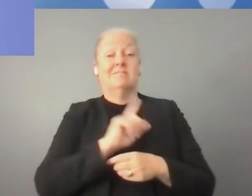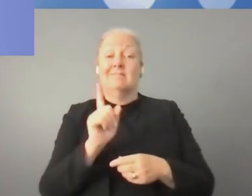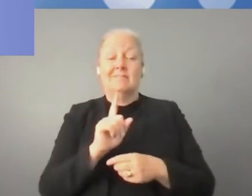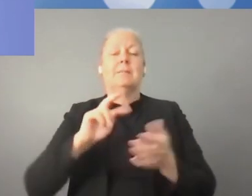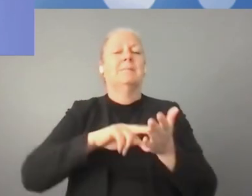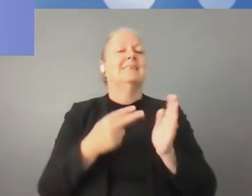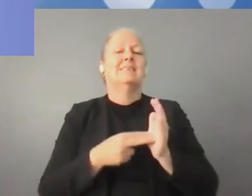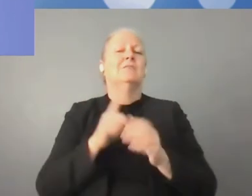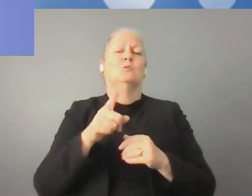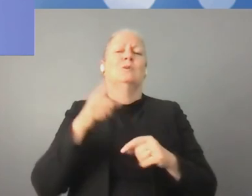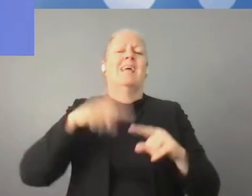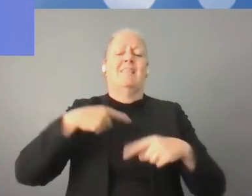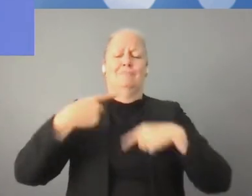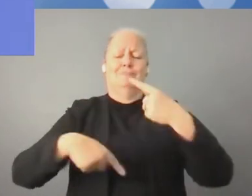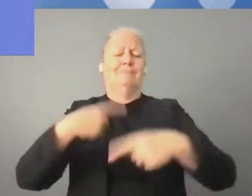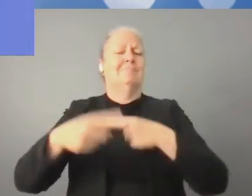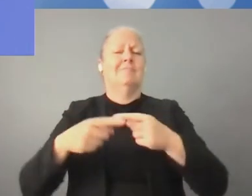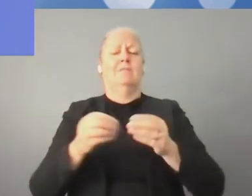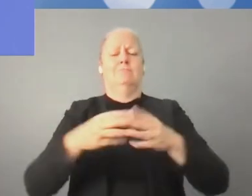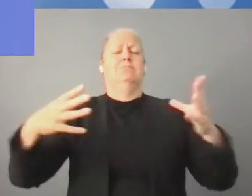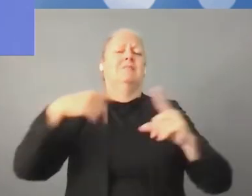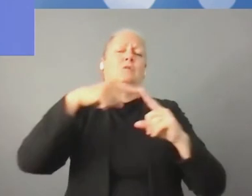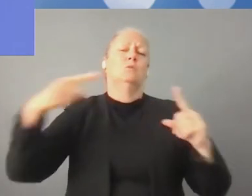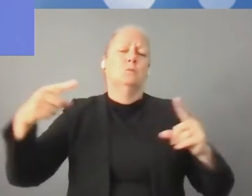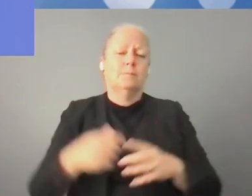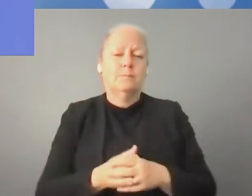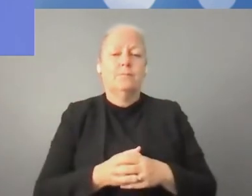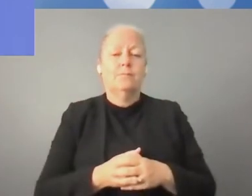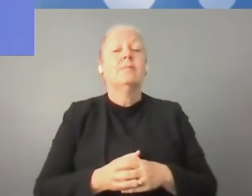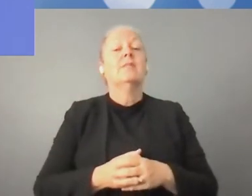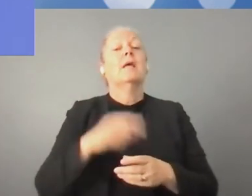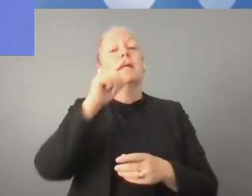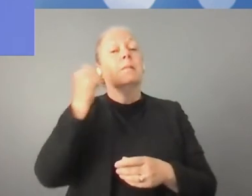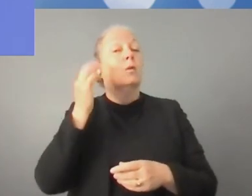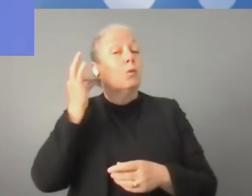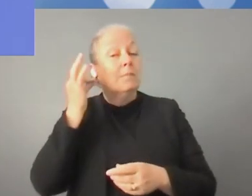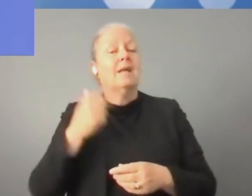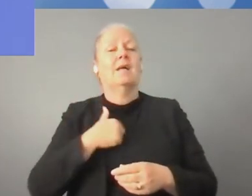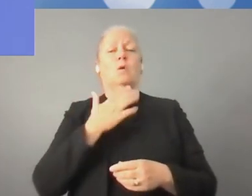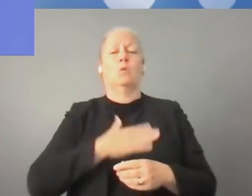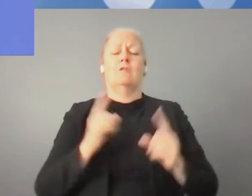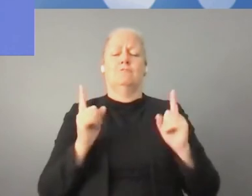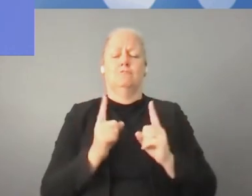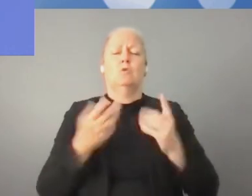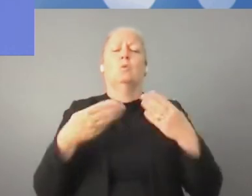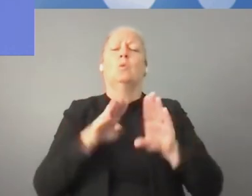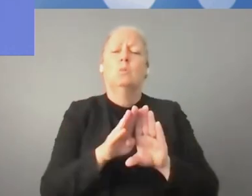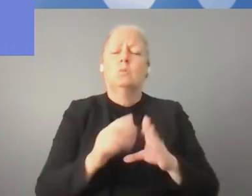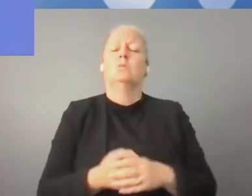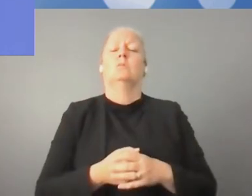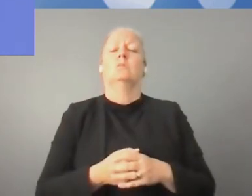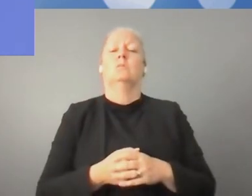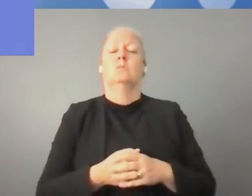servicios digitales debe poner en el centro la dignidad humana y el respeto a los derechos humanos.